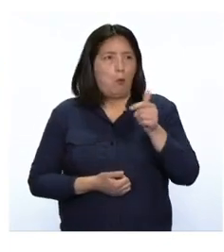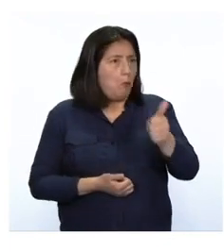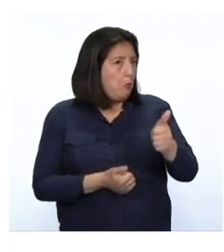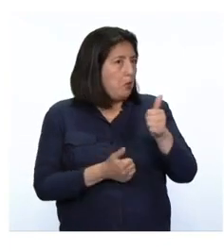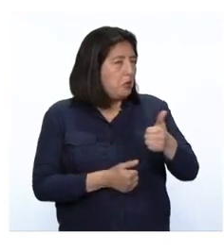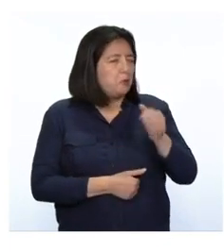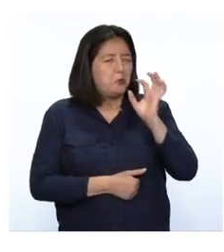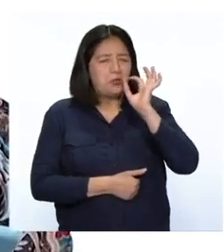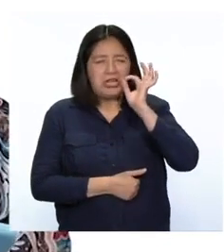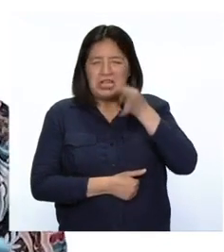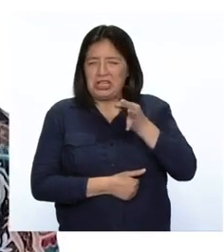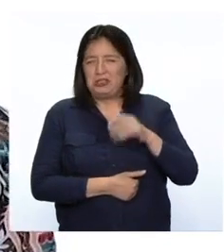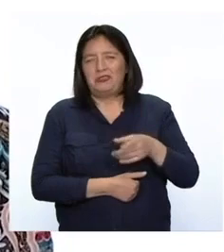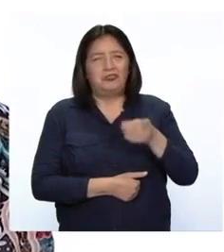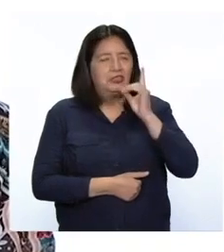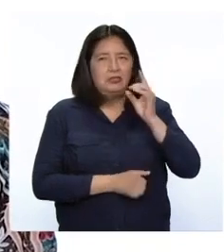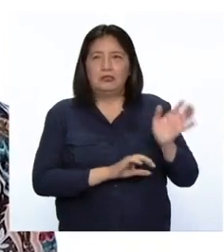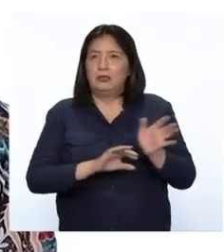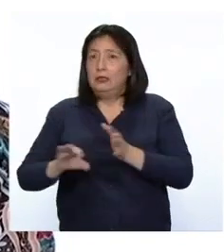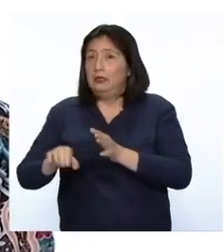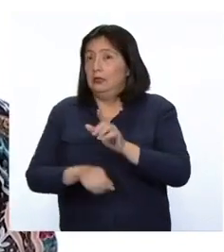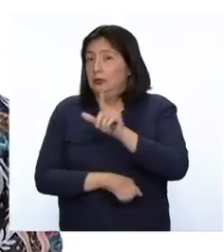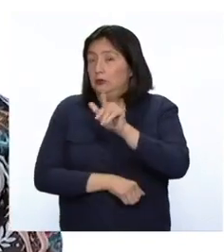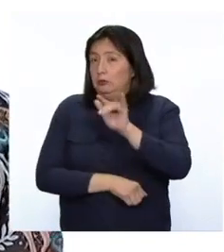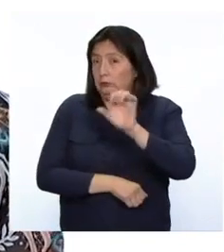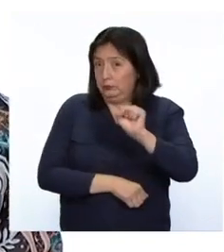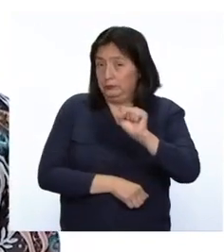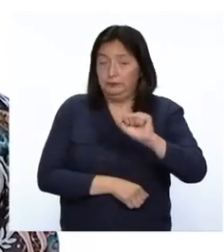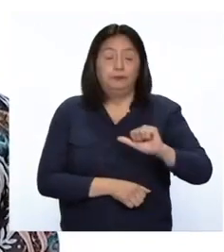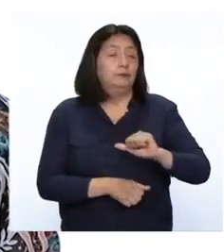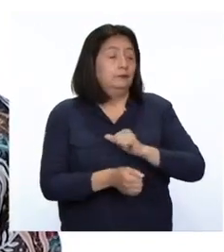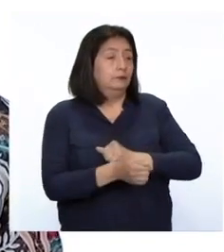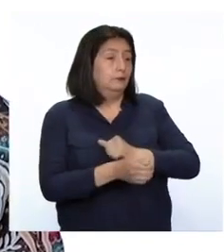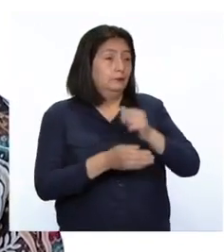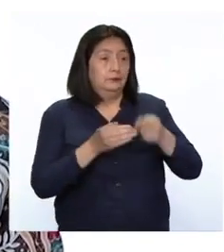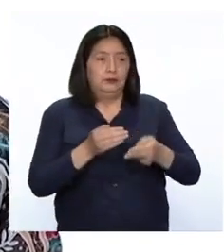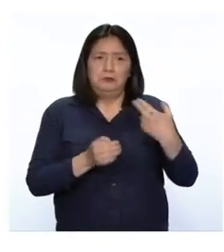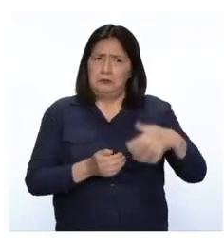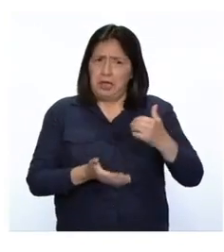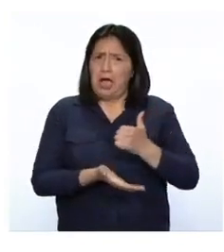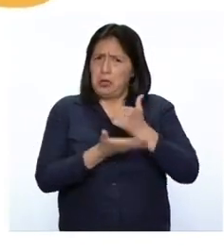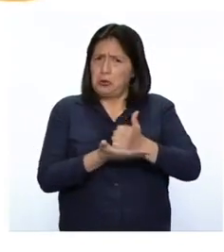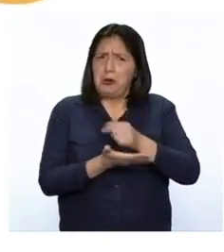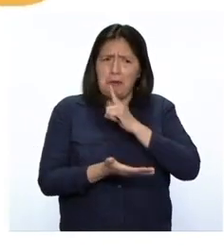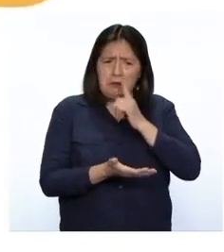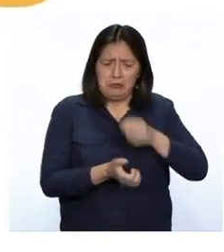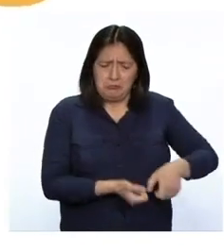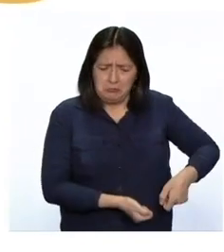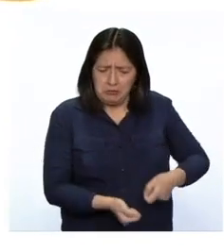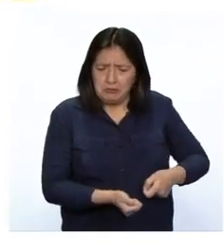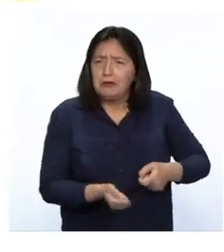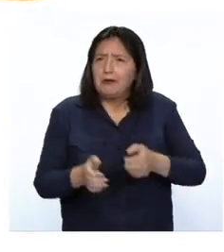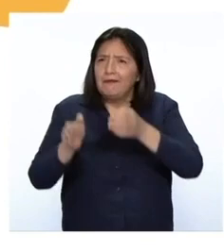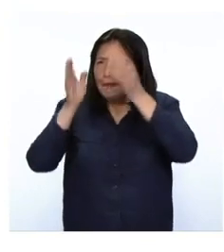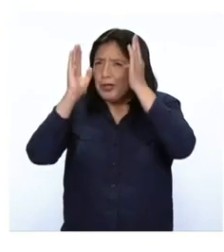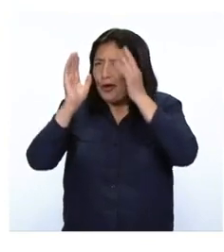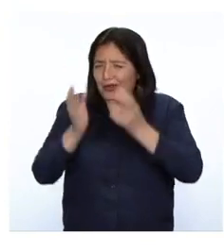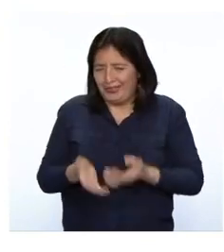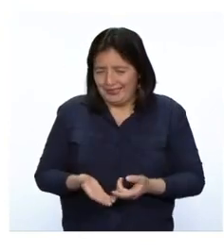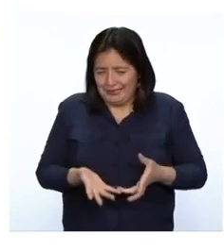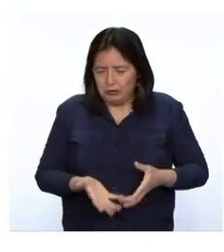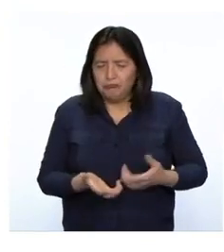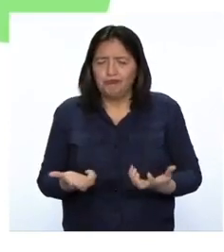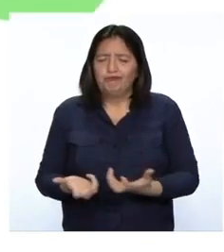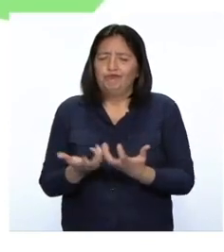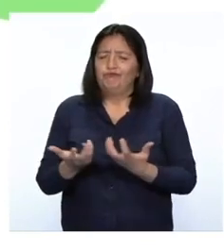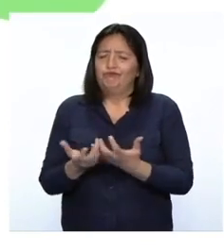delicioso desayuno. Luis de Ancash nos cuenta que siempre ayuda a su padre en la chacra y cuando cultivan brócoli hacen una ensalada muy